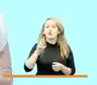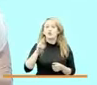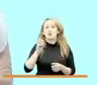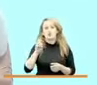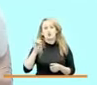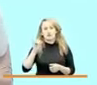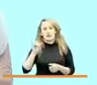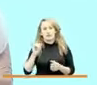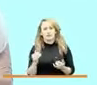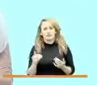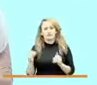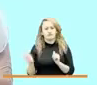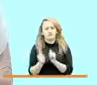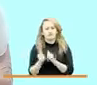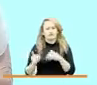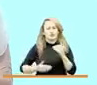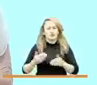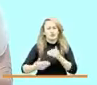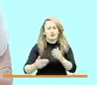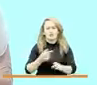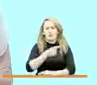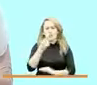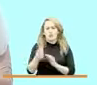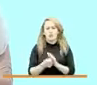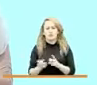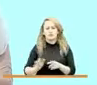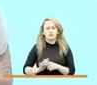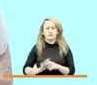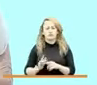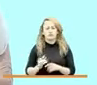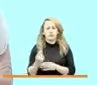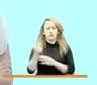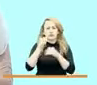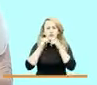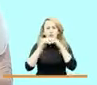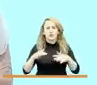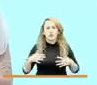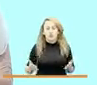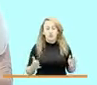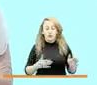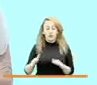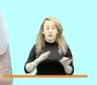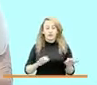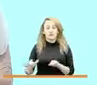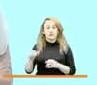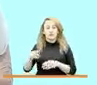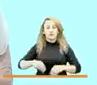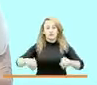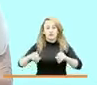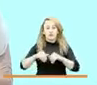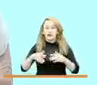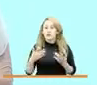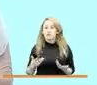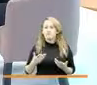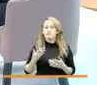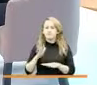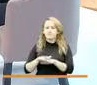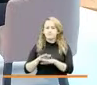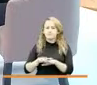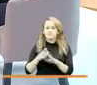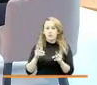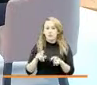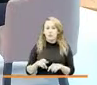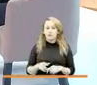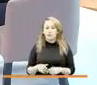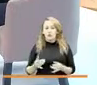acompañado en todos los procesos de implementación de la política pública a través de los planes de acción territorial y es hacer el llamado también que